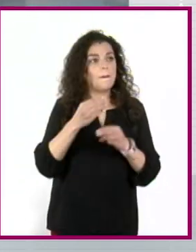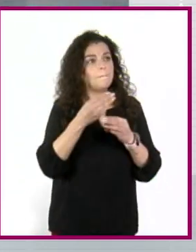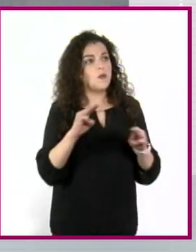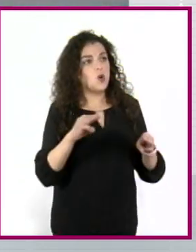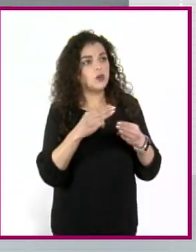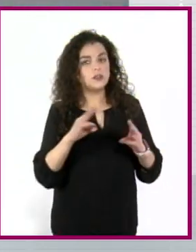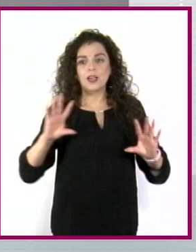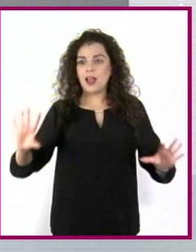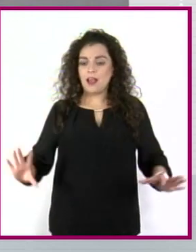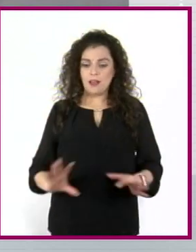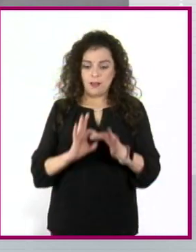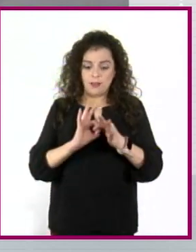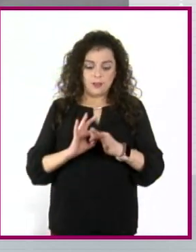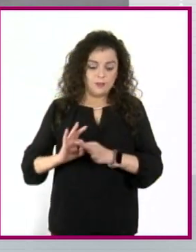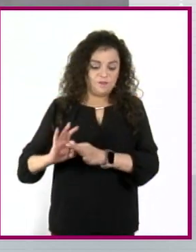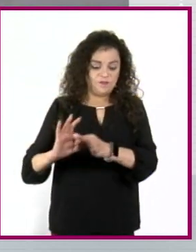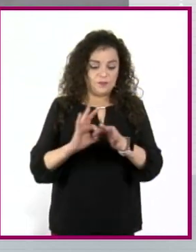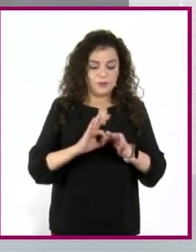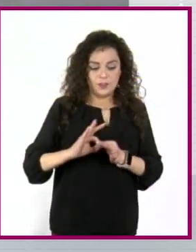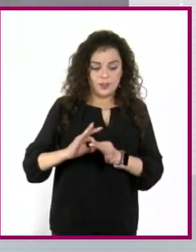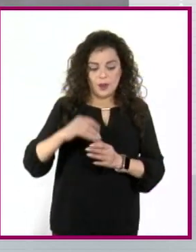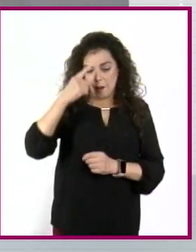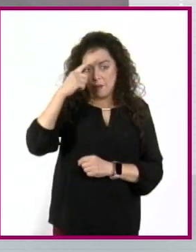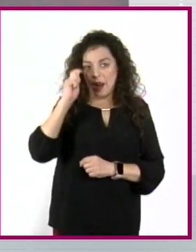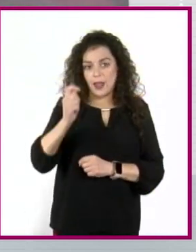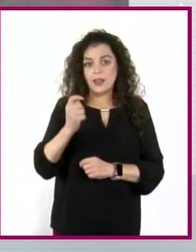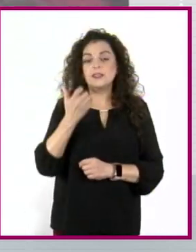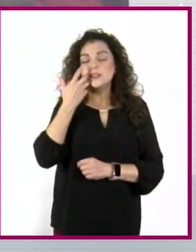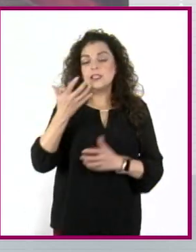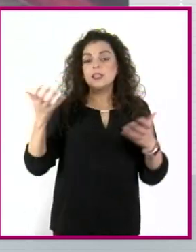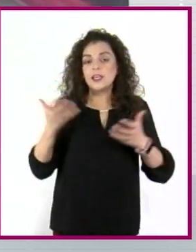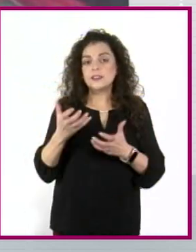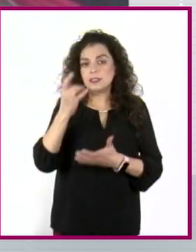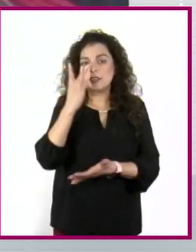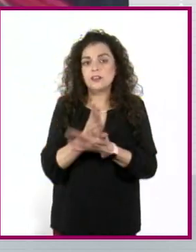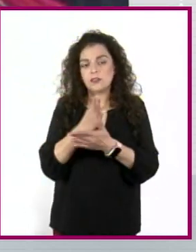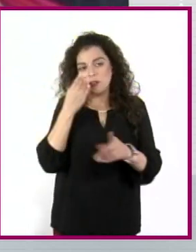en función de algo. ¿En función de qué? De comunicar algo.